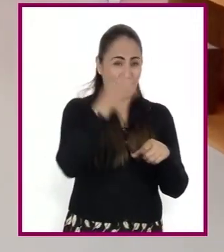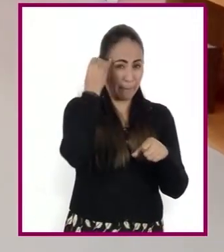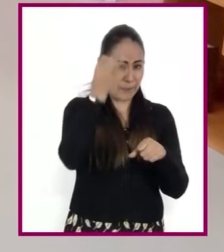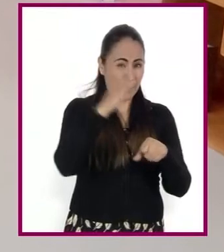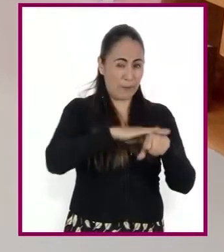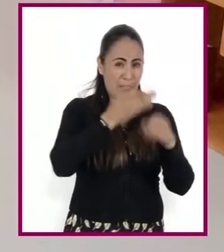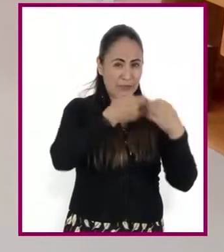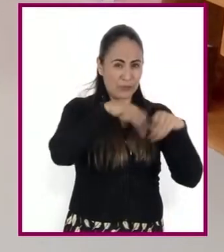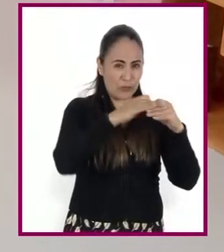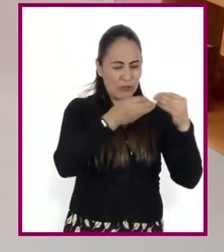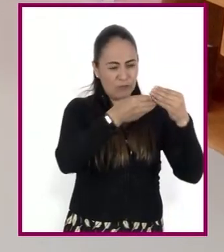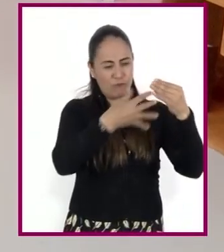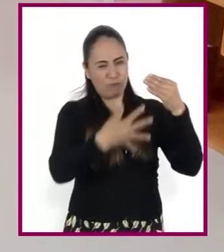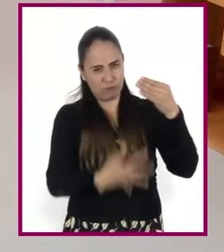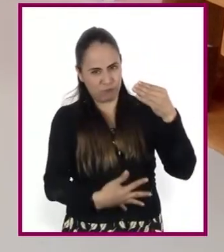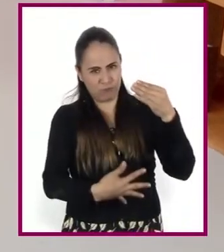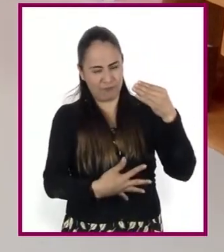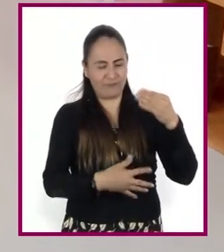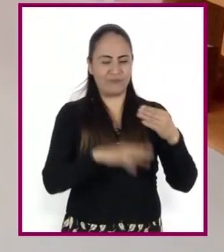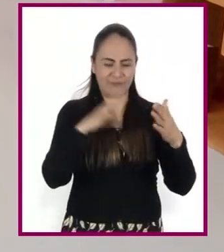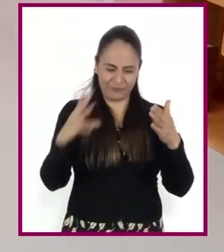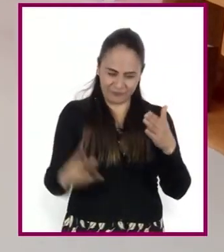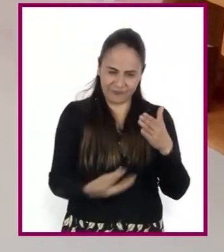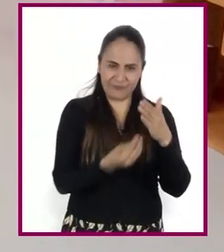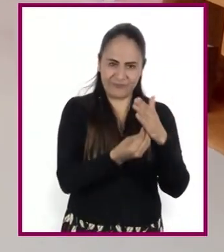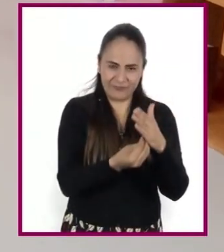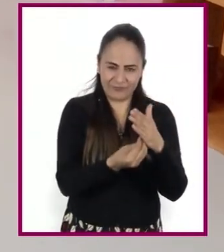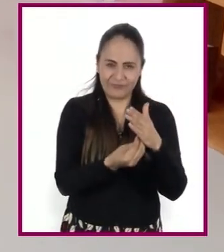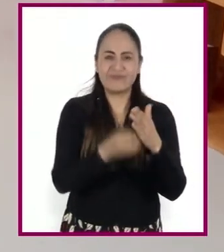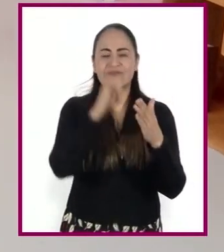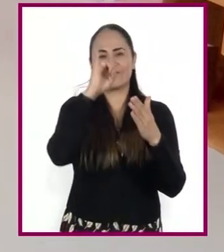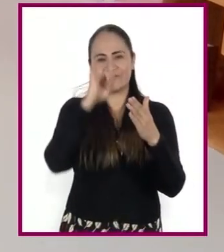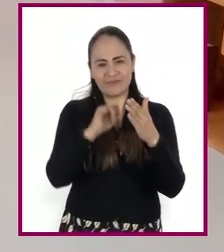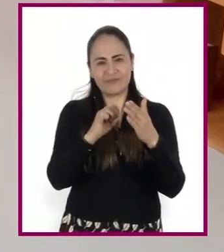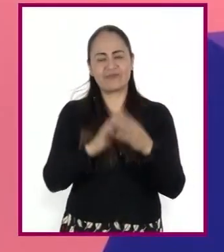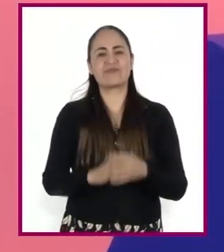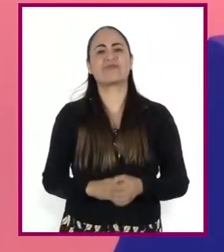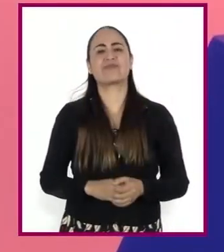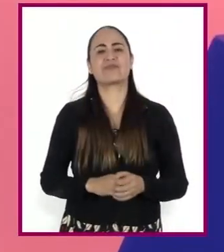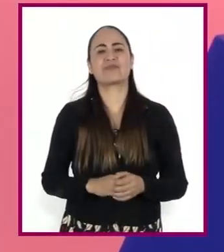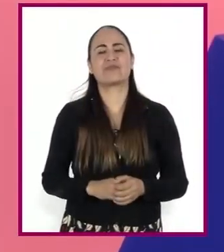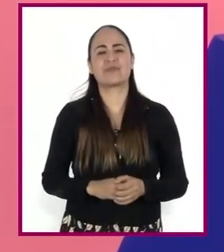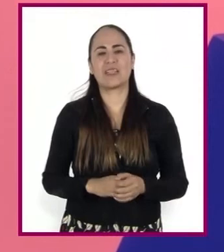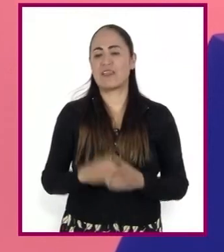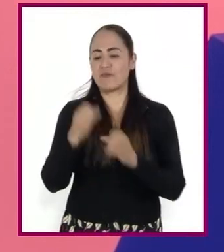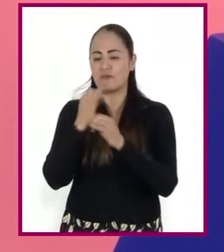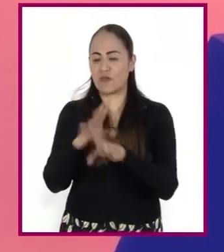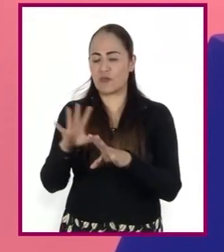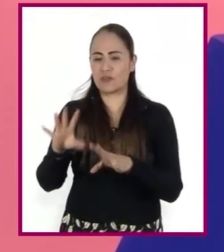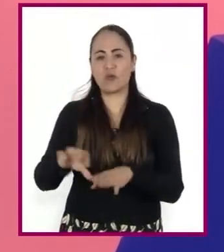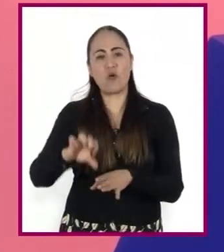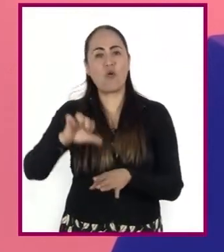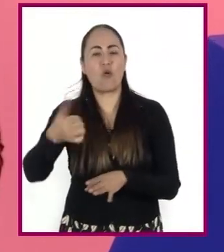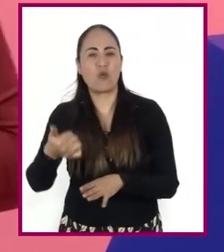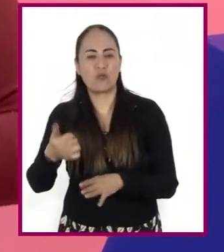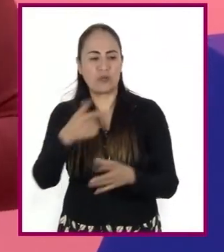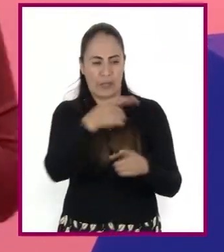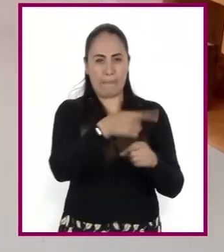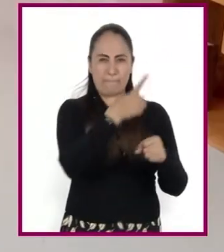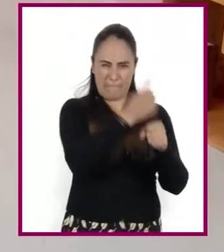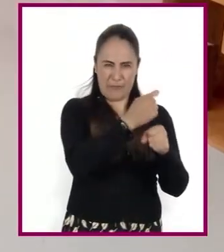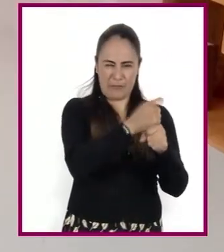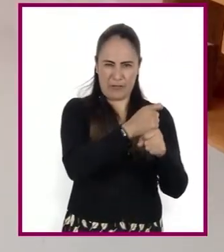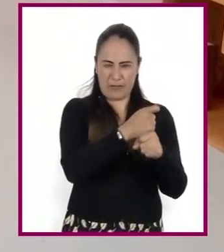resultados de las fuentes primarias. Es decir, están realizadas a partir de la extracción de información primaria.